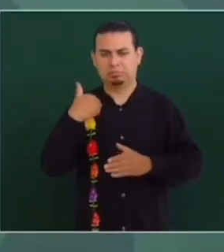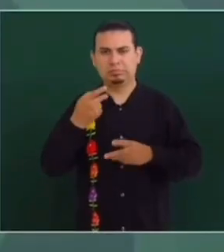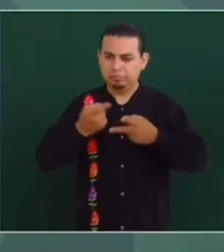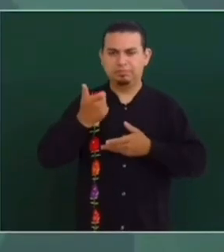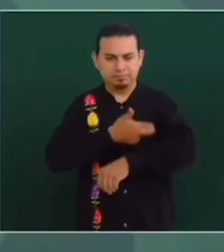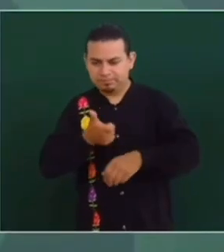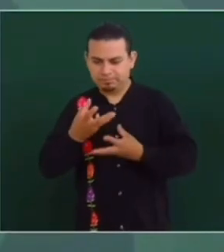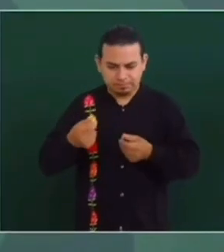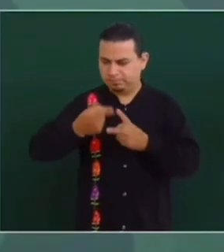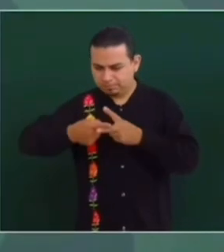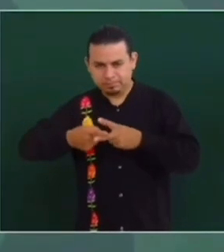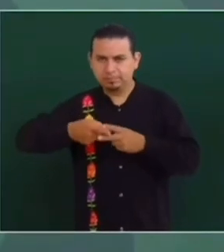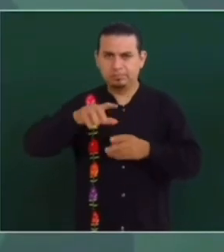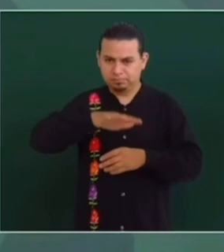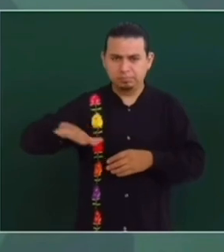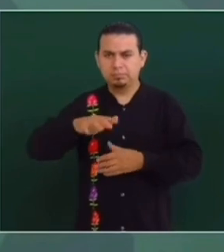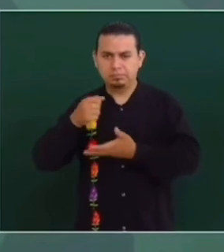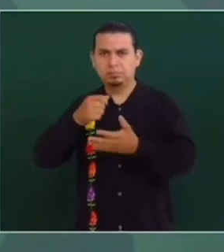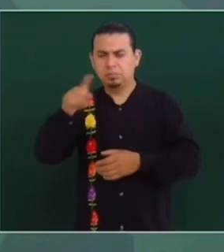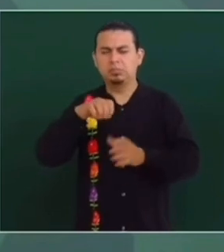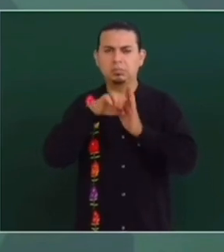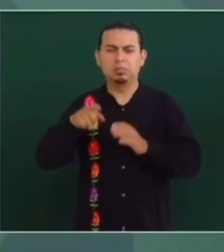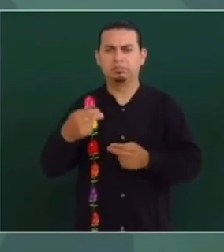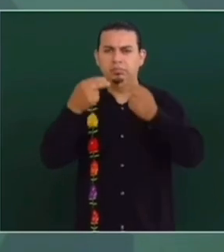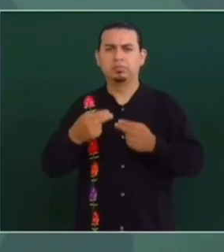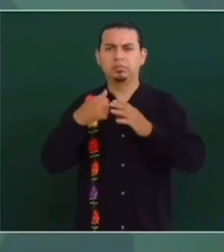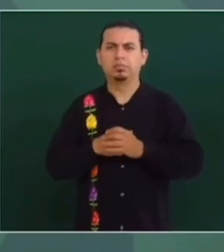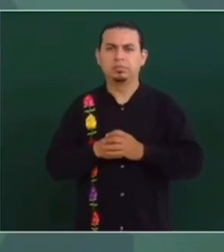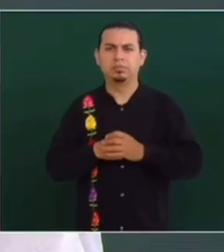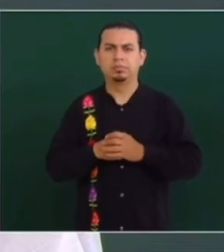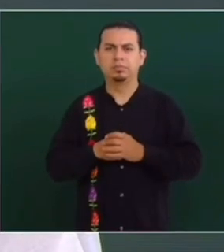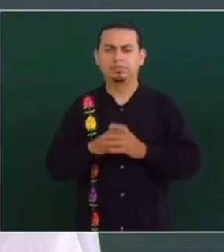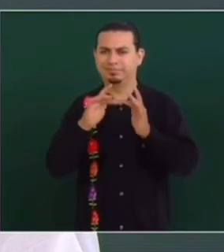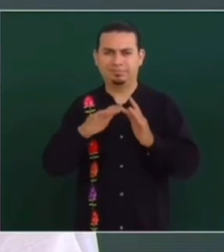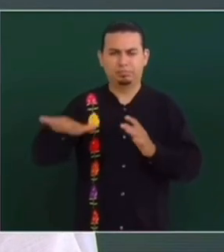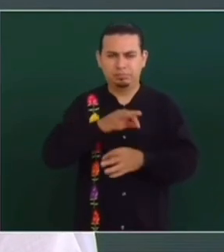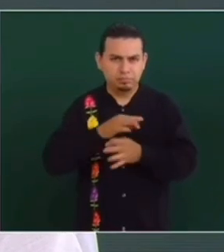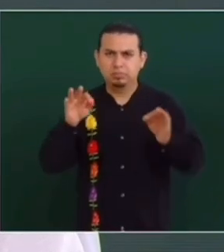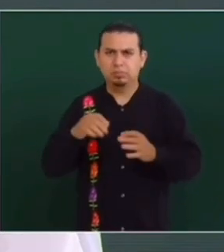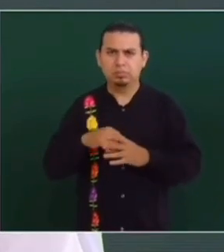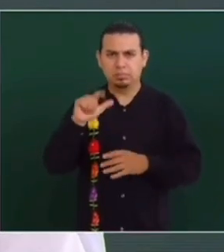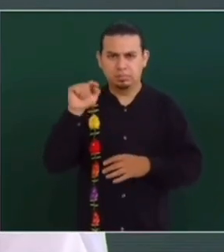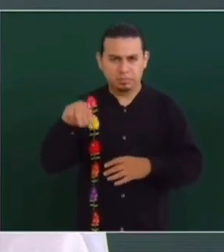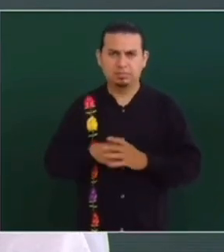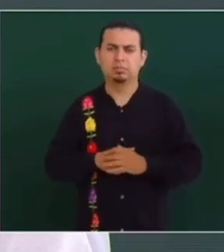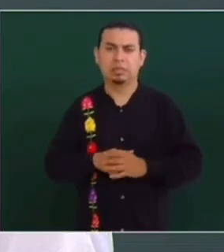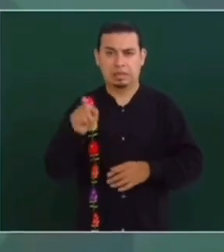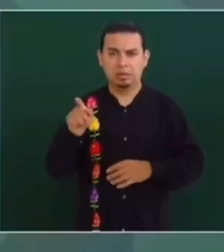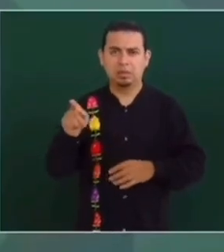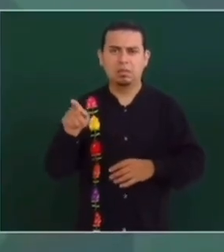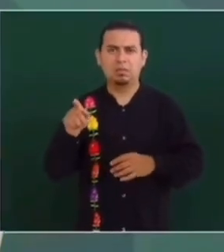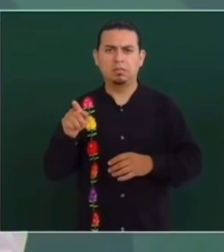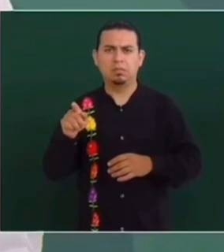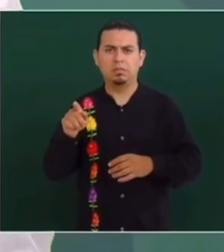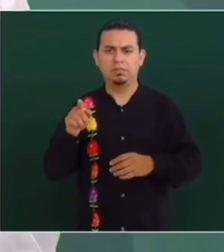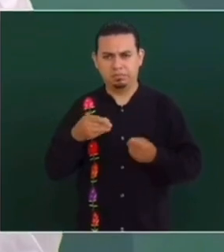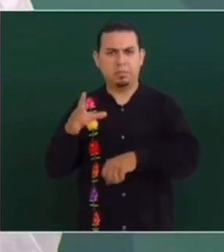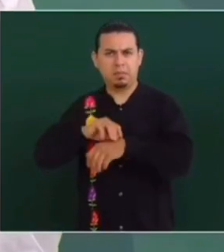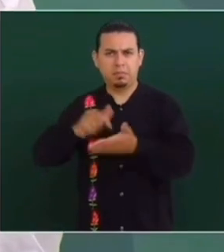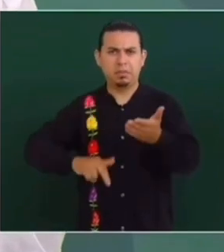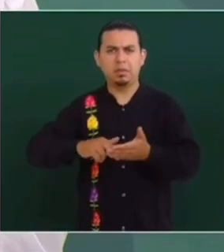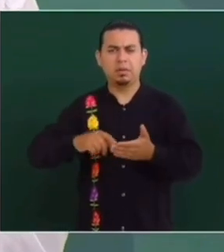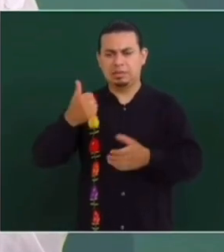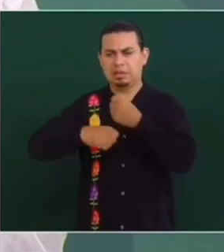financiera delicada una empresa de comunicación llamada Altan, que se les dio la